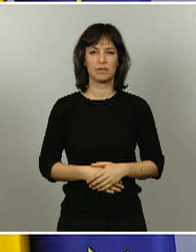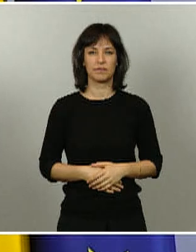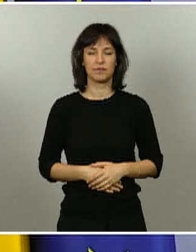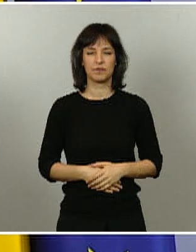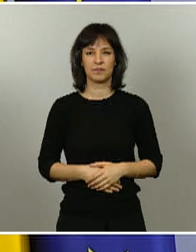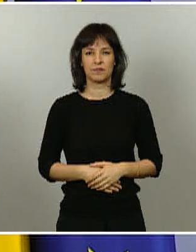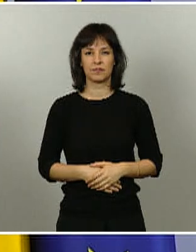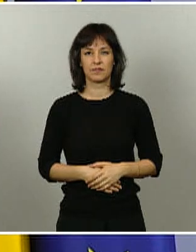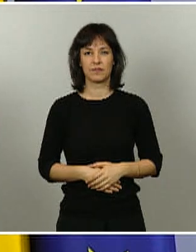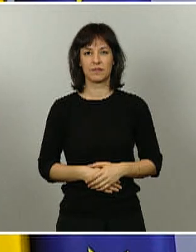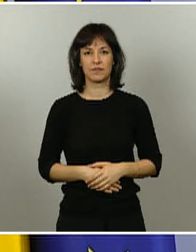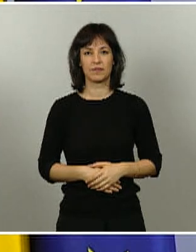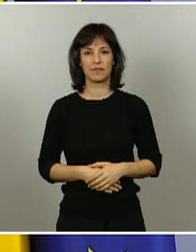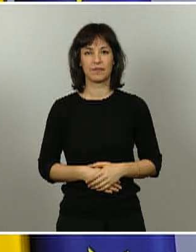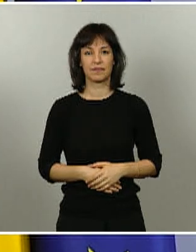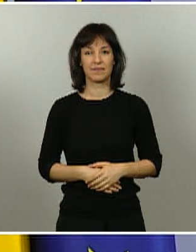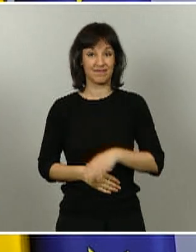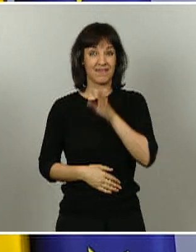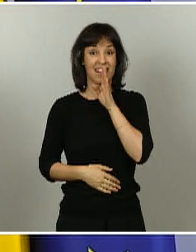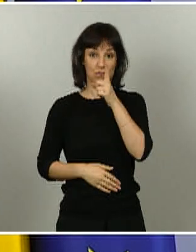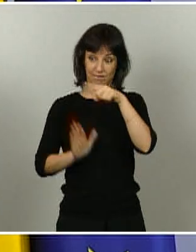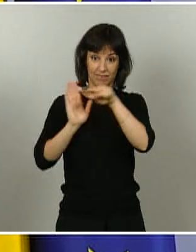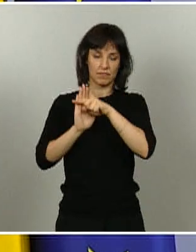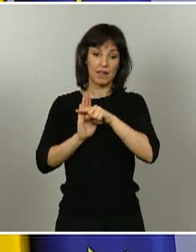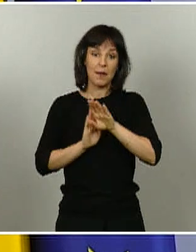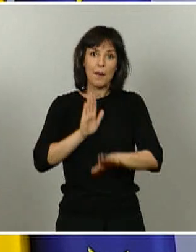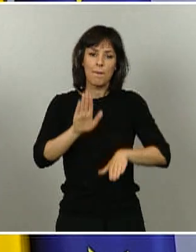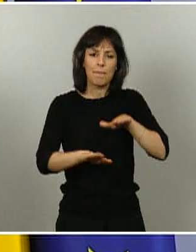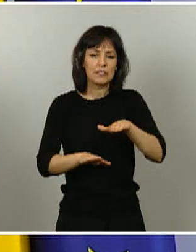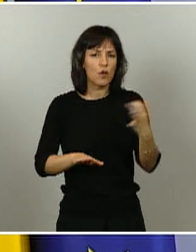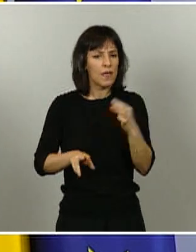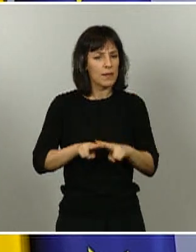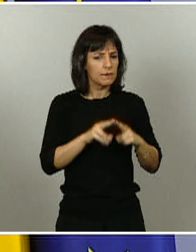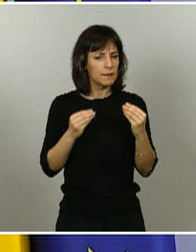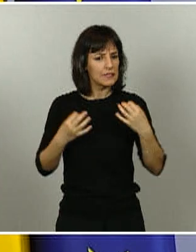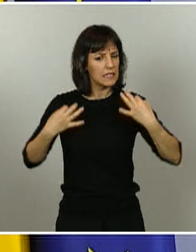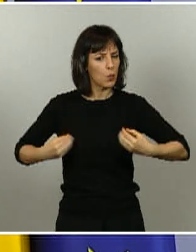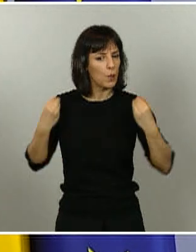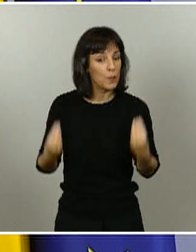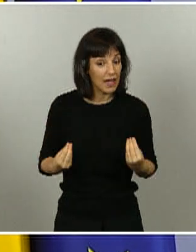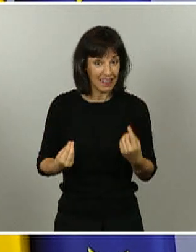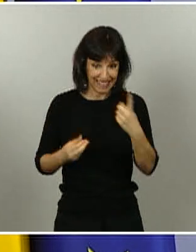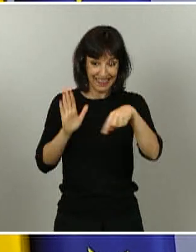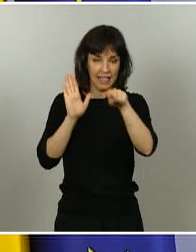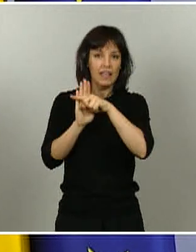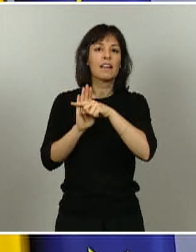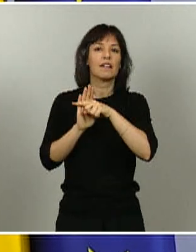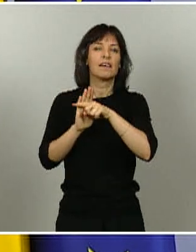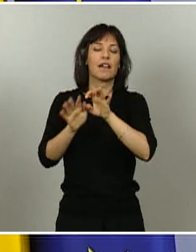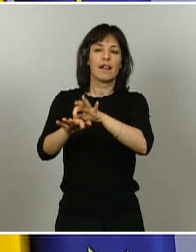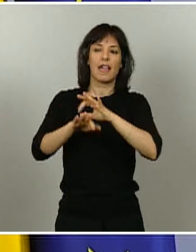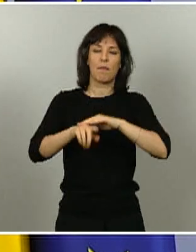Esta máxima, de que cada paso que damos sea un paso seguro, es también la que ha guiado a las decisiones que les voy a comunicar ahora, que les voy a anunciar ahora,